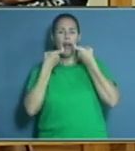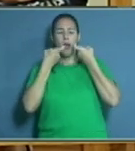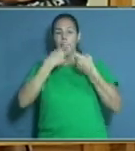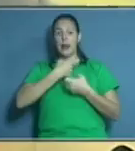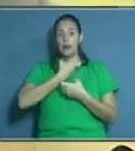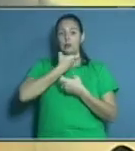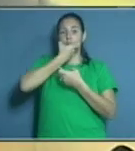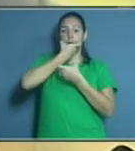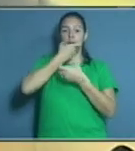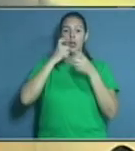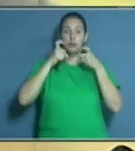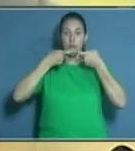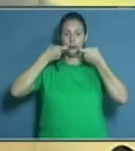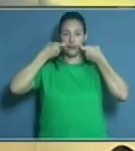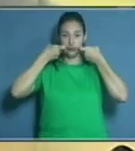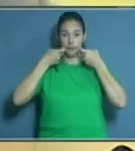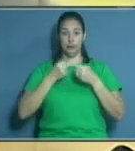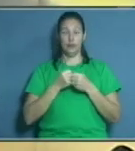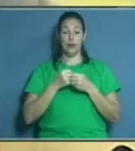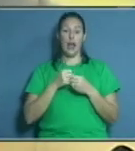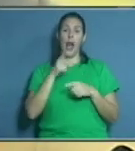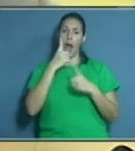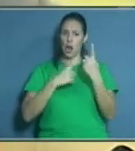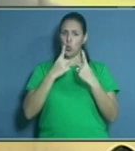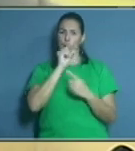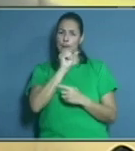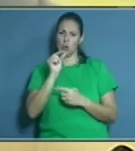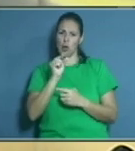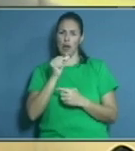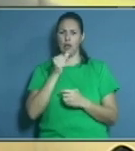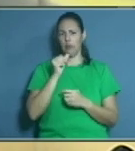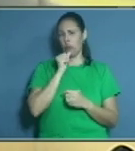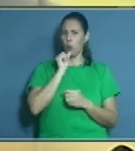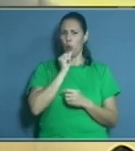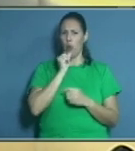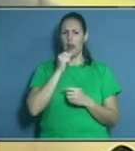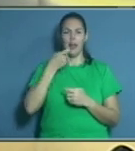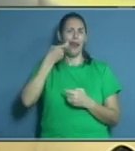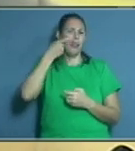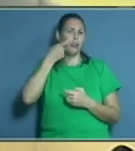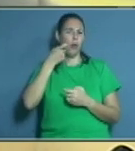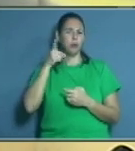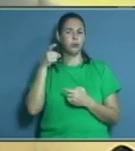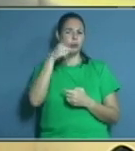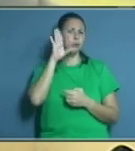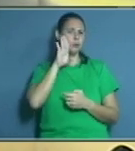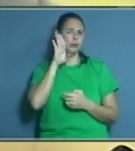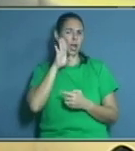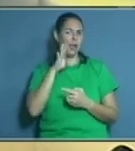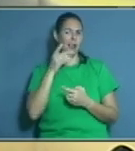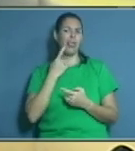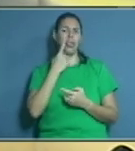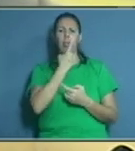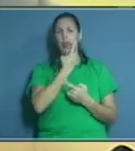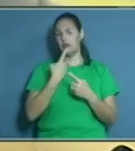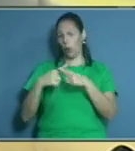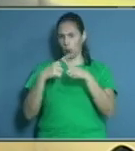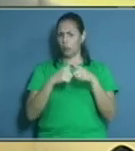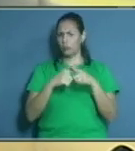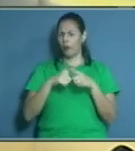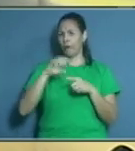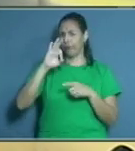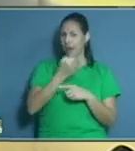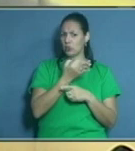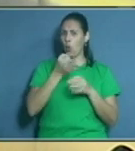muchos dicen que esos ganchitos pueden generar caries dentales. ¿Será cierto, falso, mito o realidad que esos